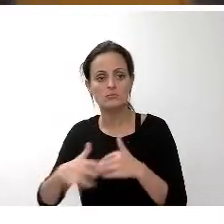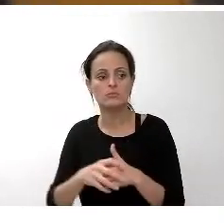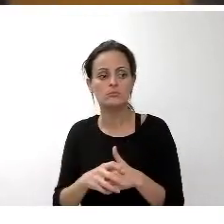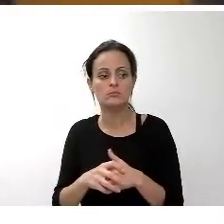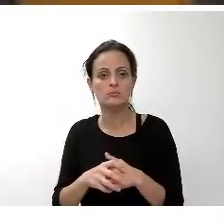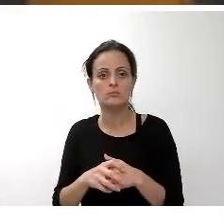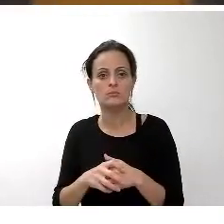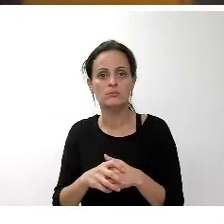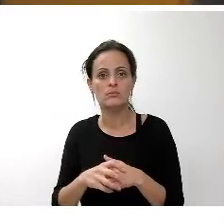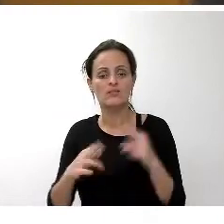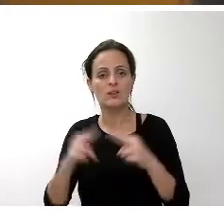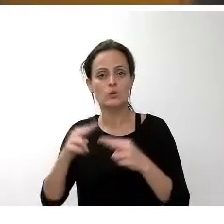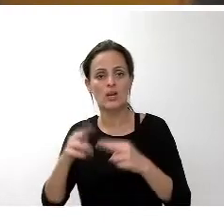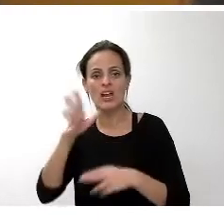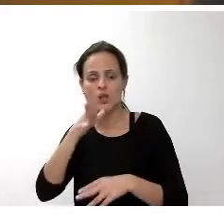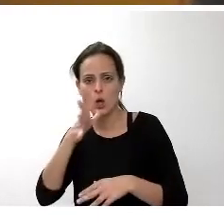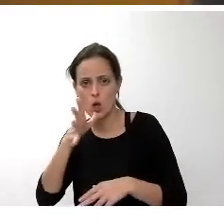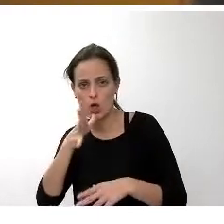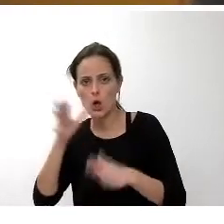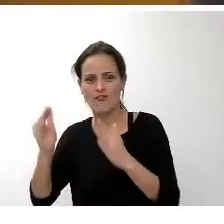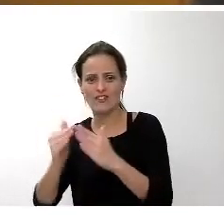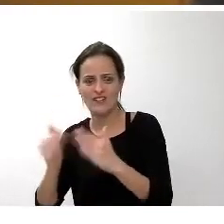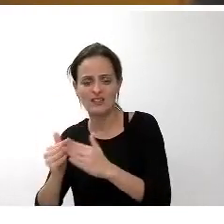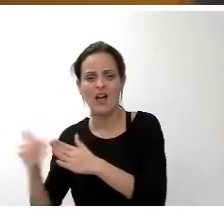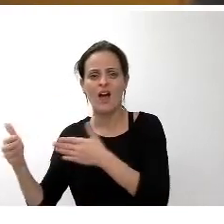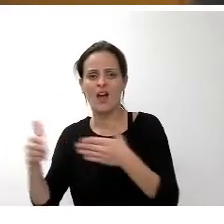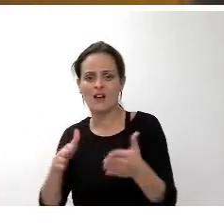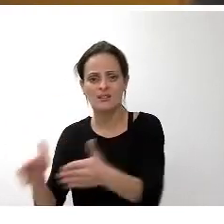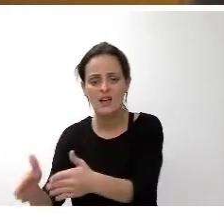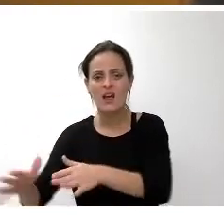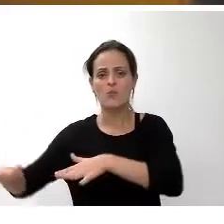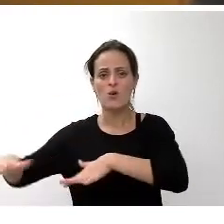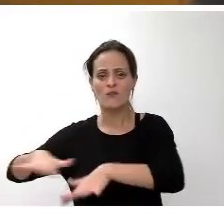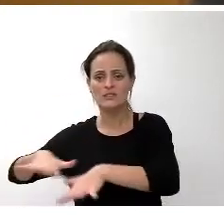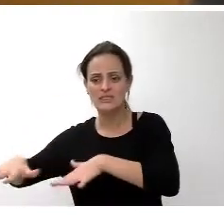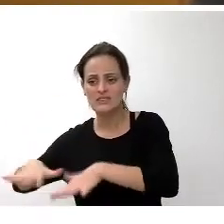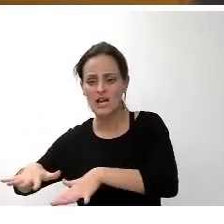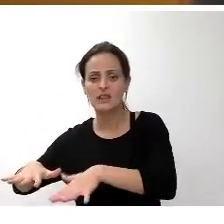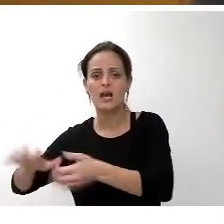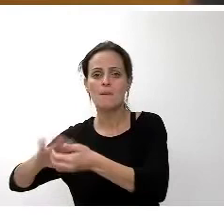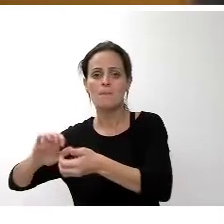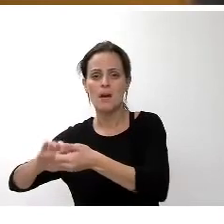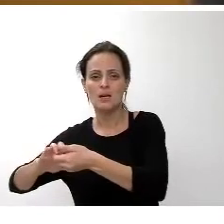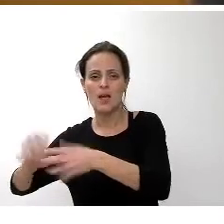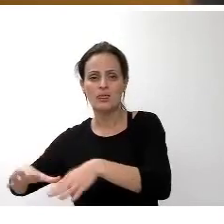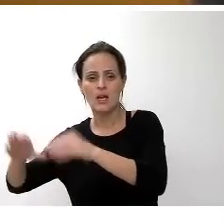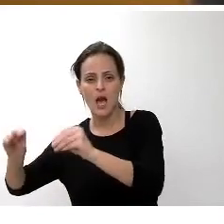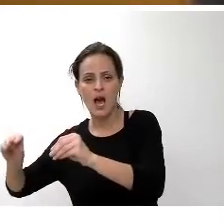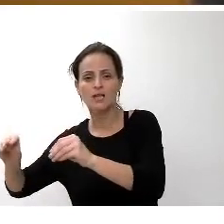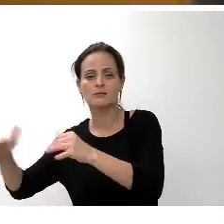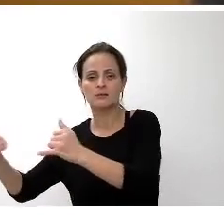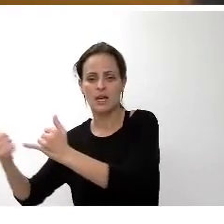infraestructura hidrológica plan hidrológico vivienda carretera movilidad y los parques de Anaga Teno y el Teide entre otras